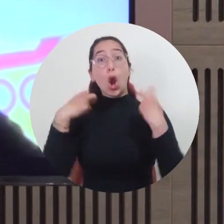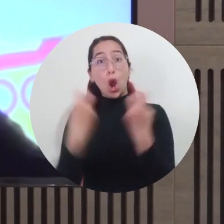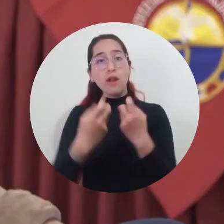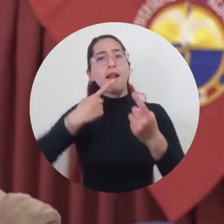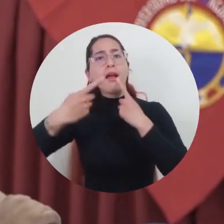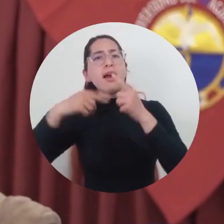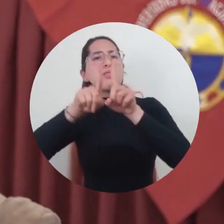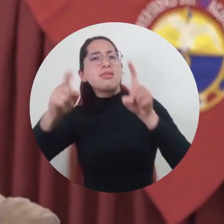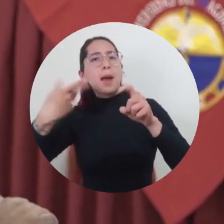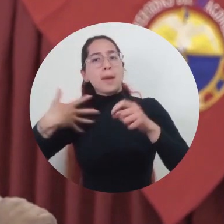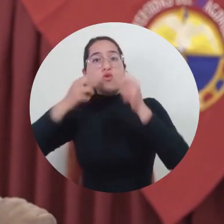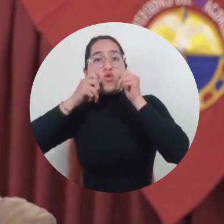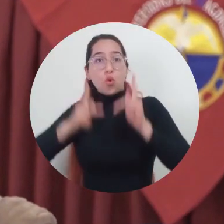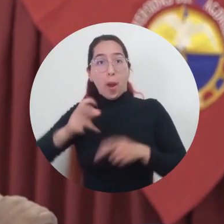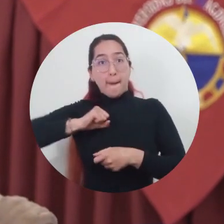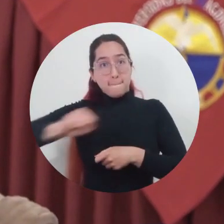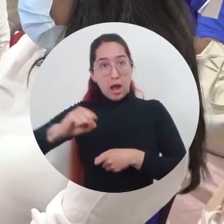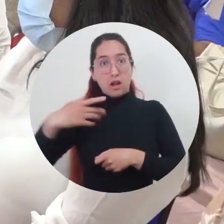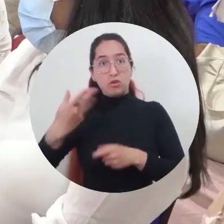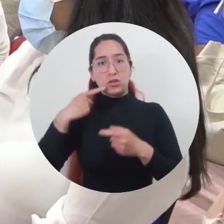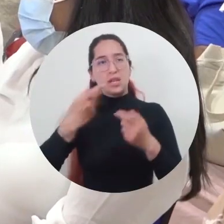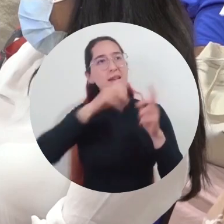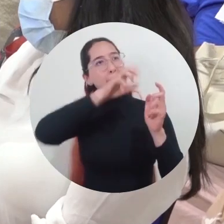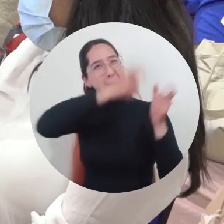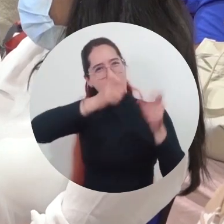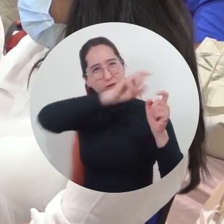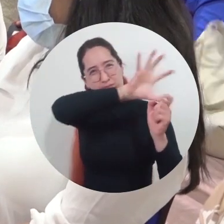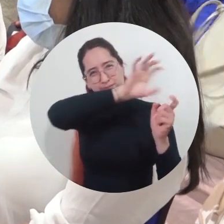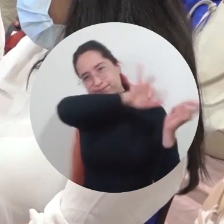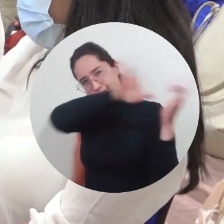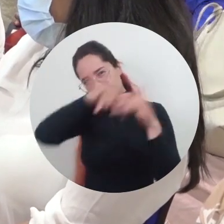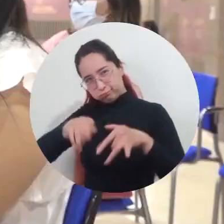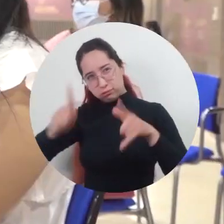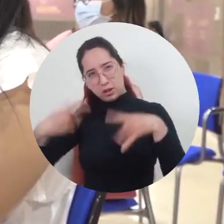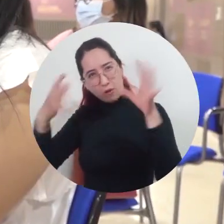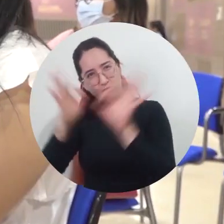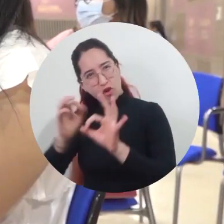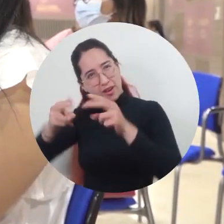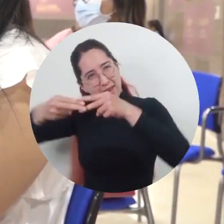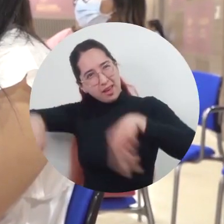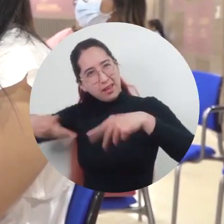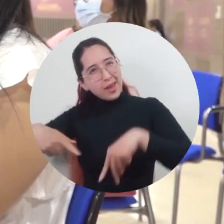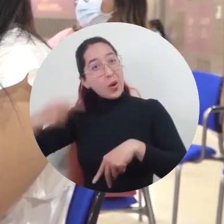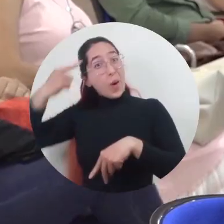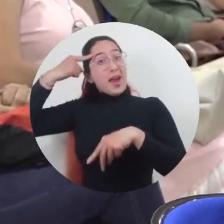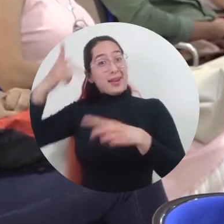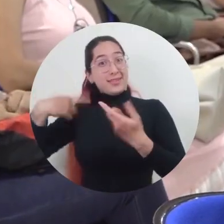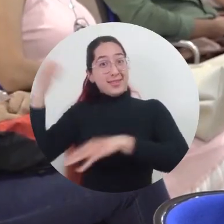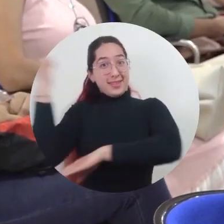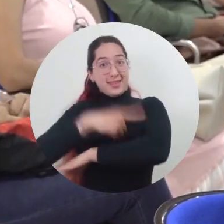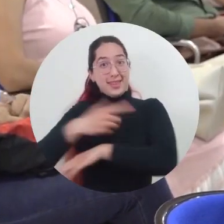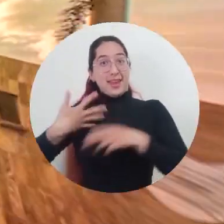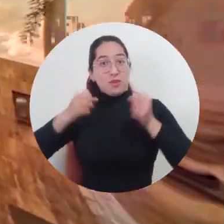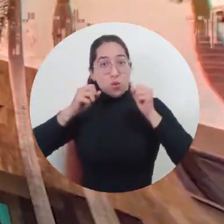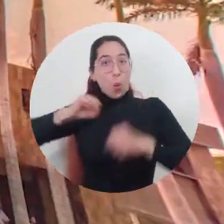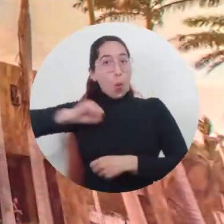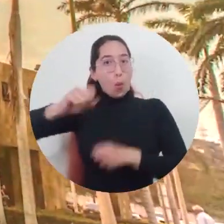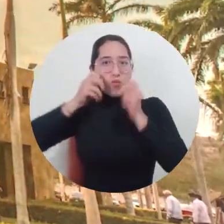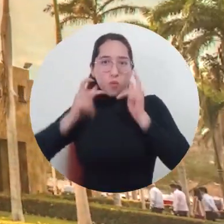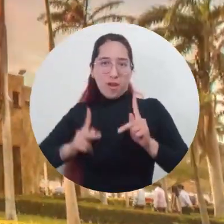conversatorio sobre derechos humanos, migración y enfoque de género, para conmemorar el Día de los Derechos Humanos en Colombia.